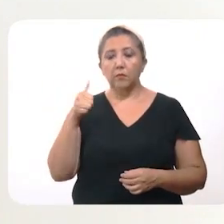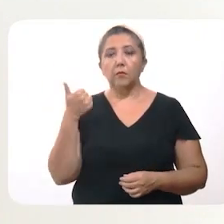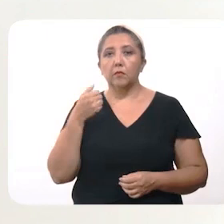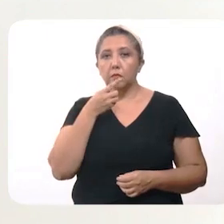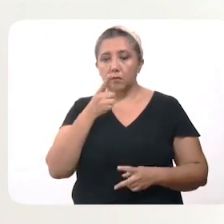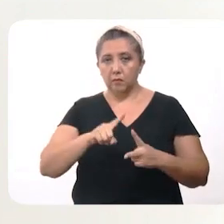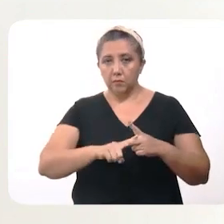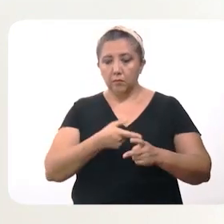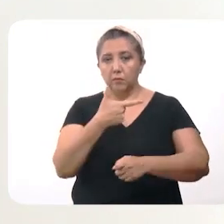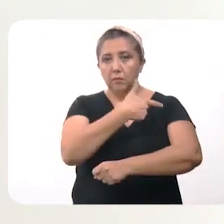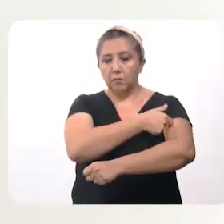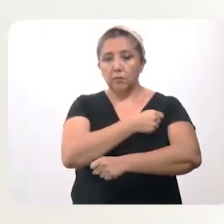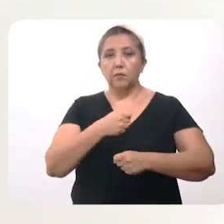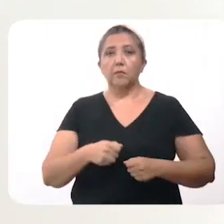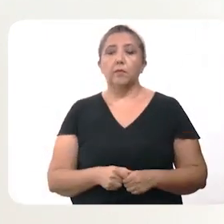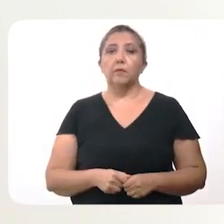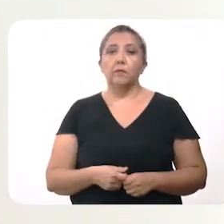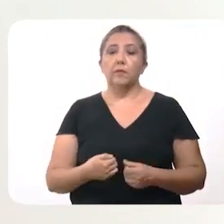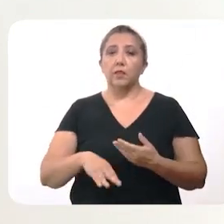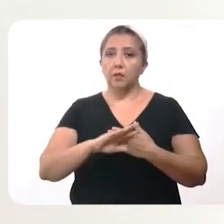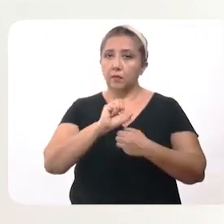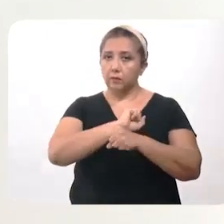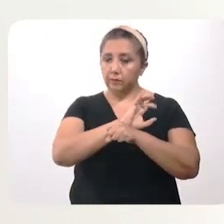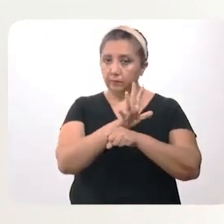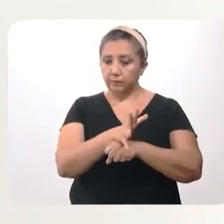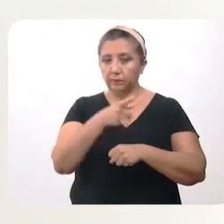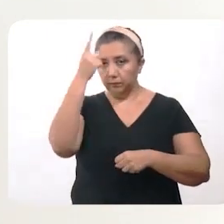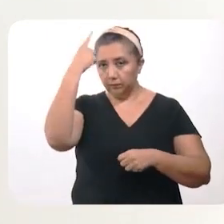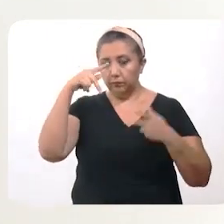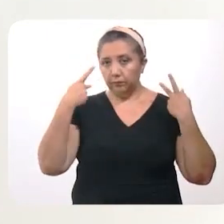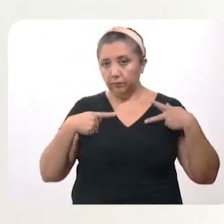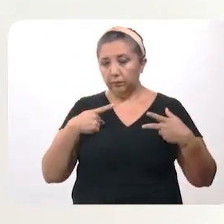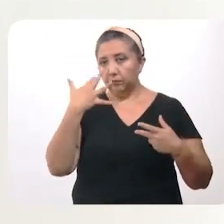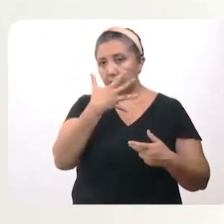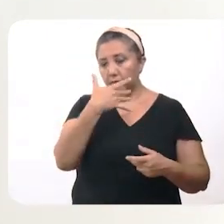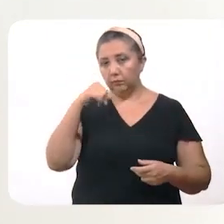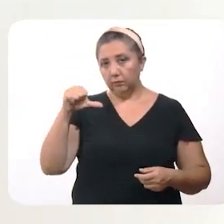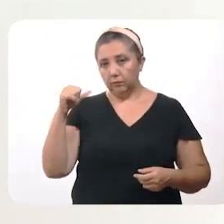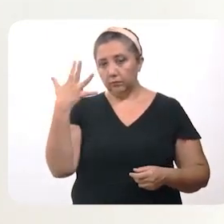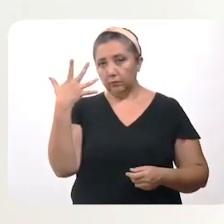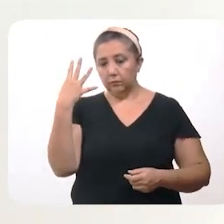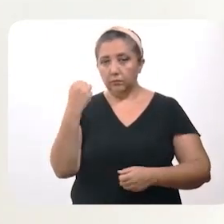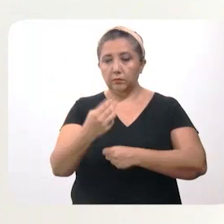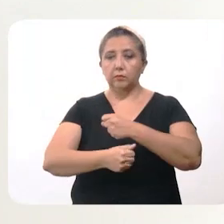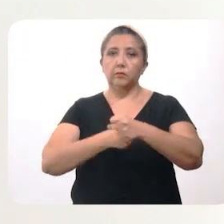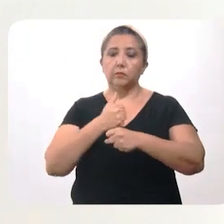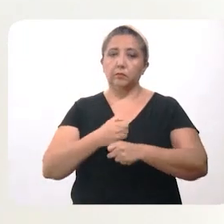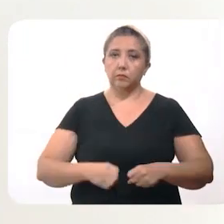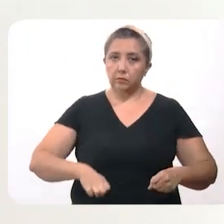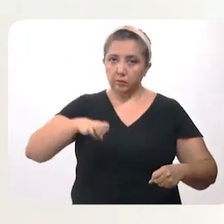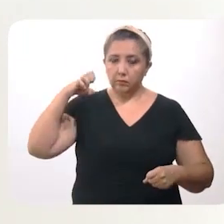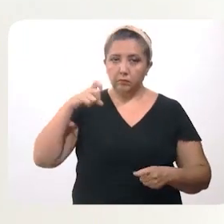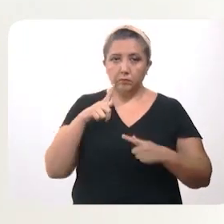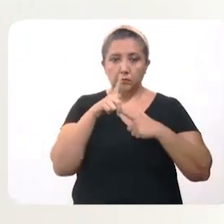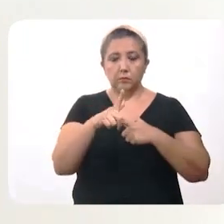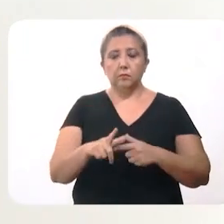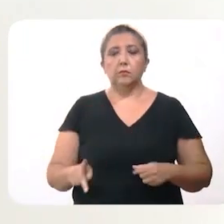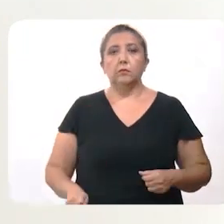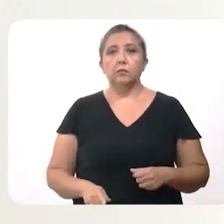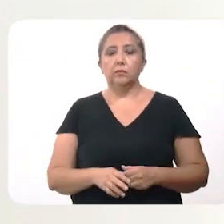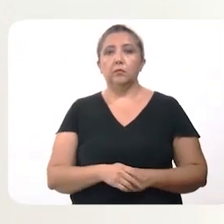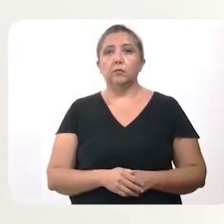11, se inició la aplicación de las vacunas contra el coronavirus para personas de 50 a 59 años de edad en los siguientes